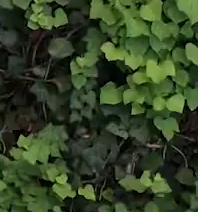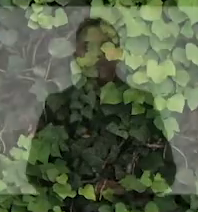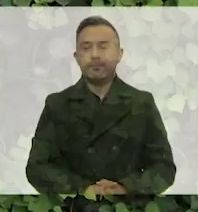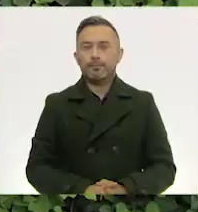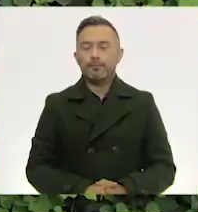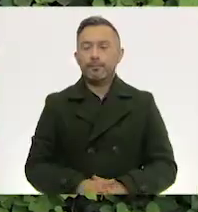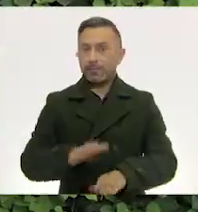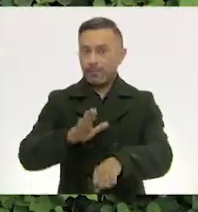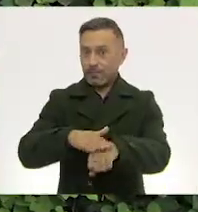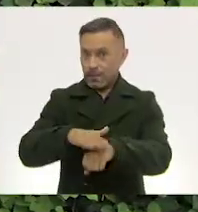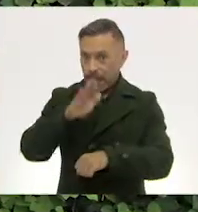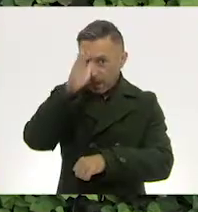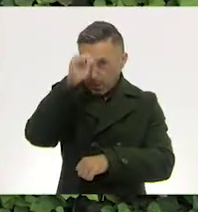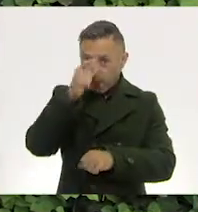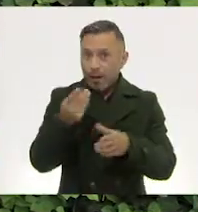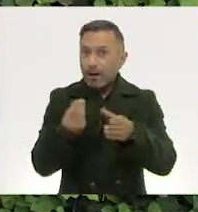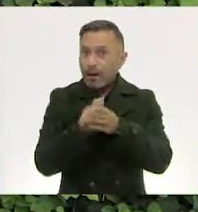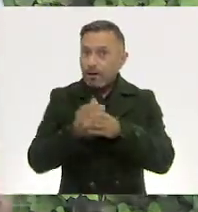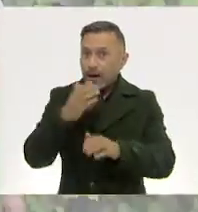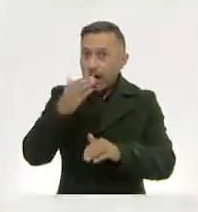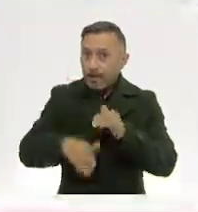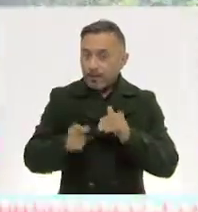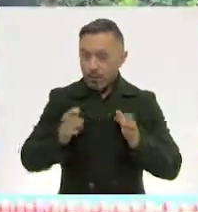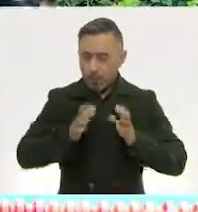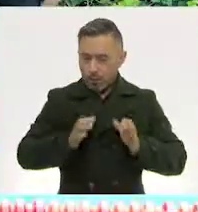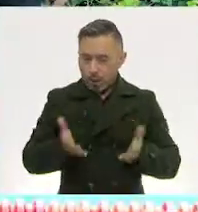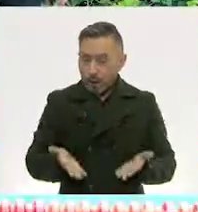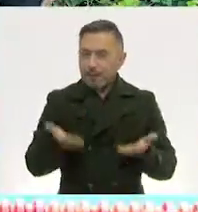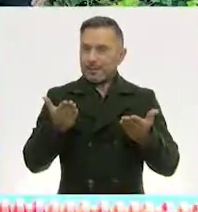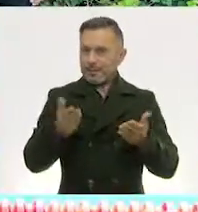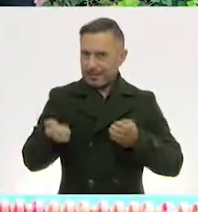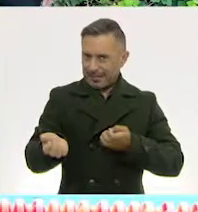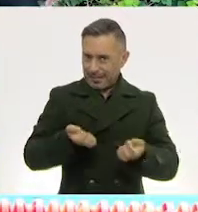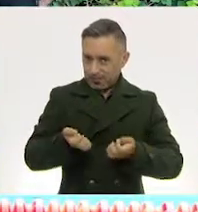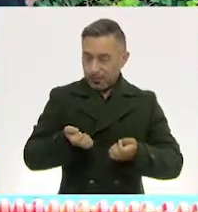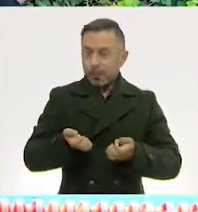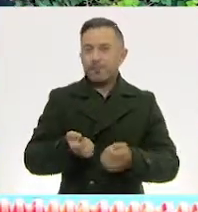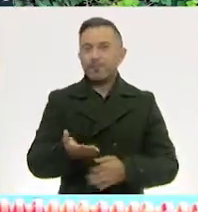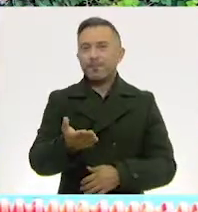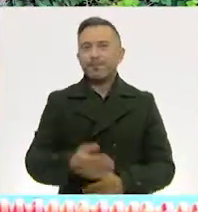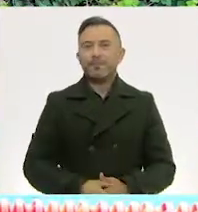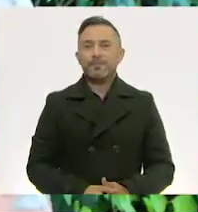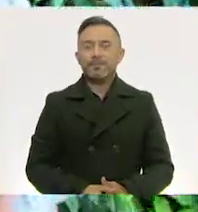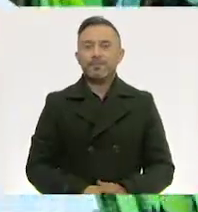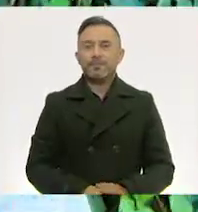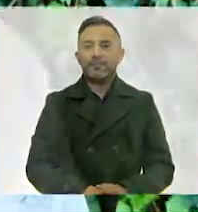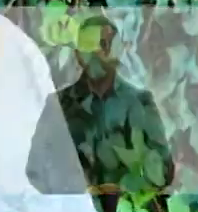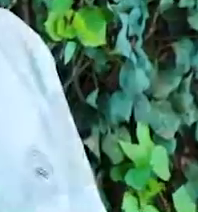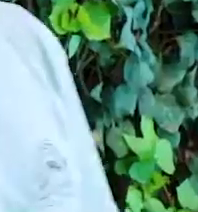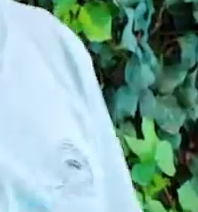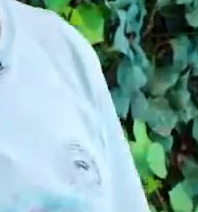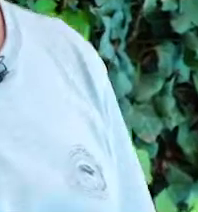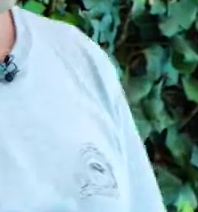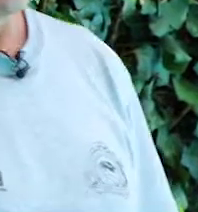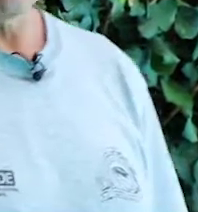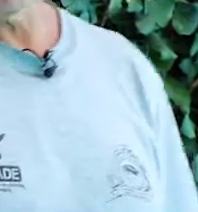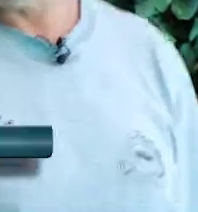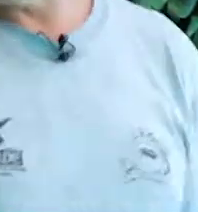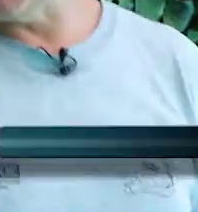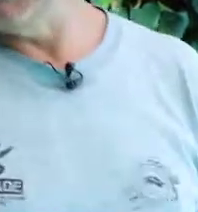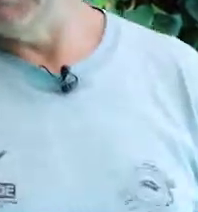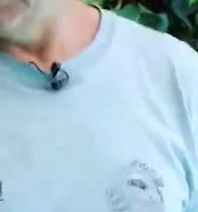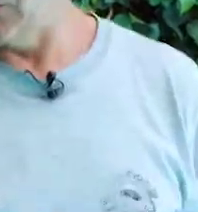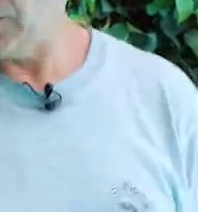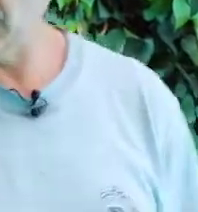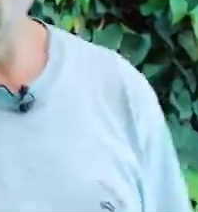Recuerda Entre clase y clase Activa tu cuerpo En esta ocasión Vamos a trabajar La parte del abdomen El estómago ¿Qué